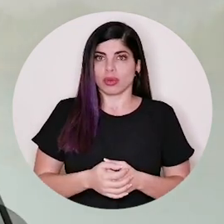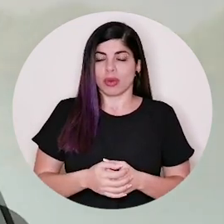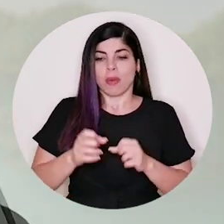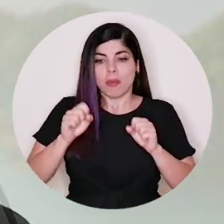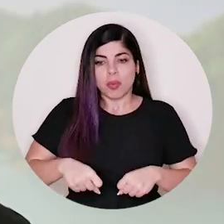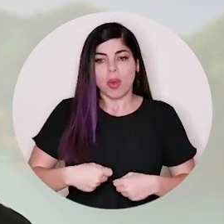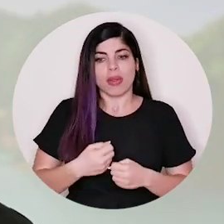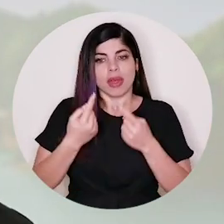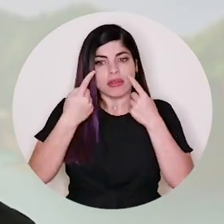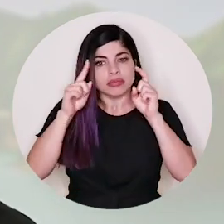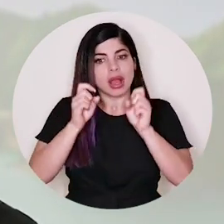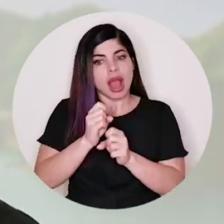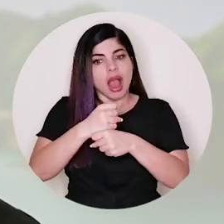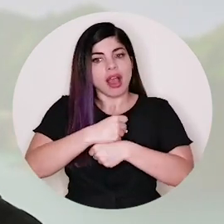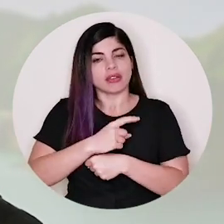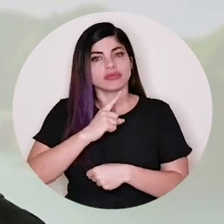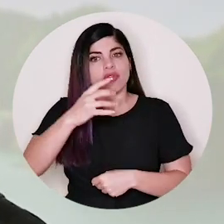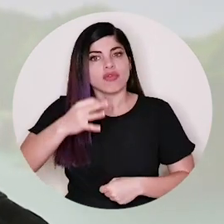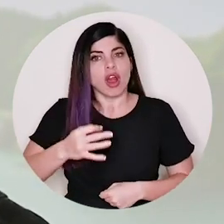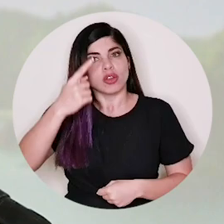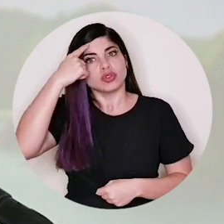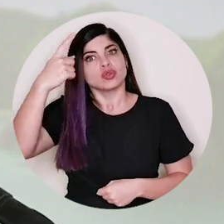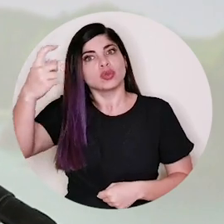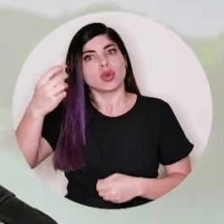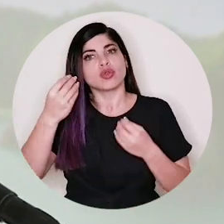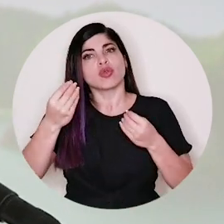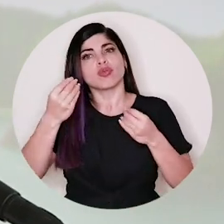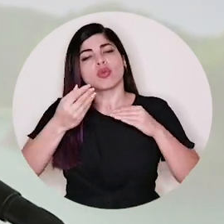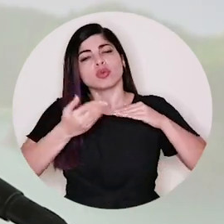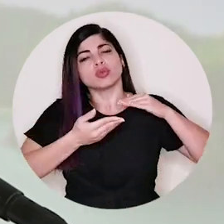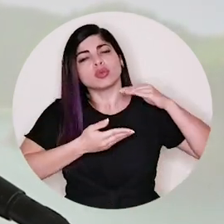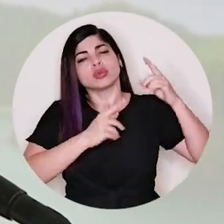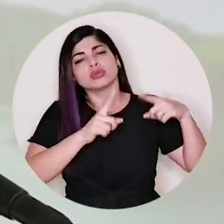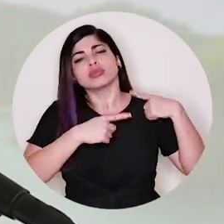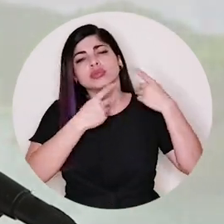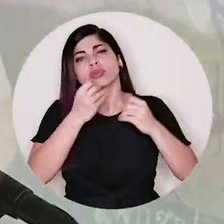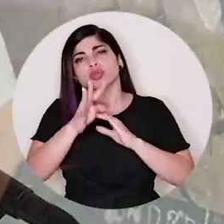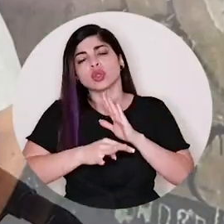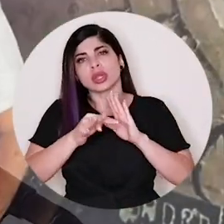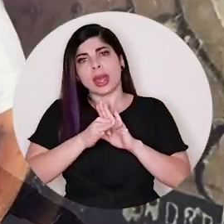realidad muchos de los sueños que hemos atesorado por tanto tiempo.